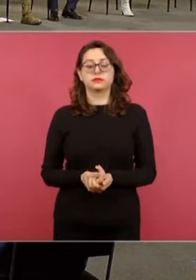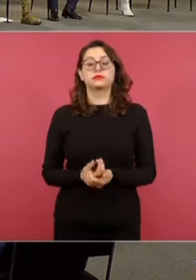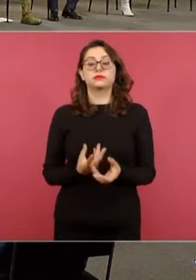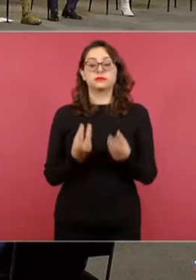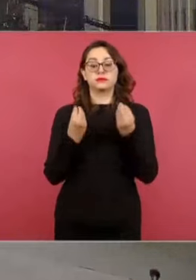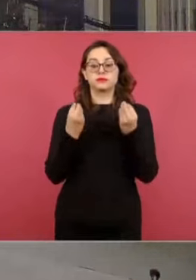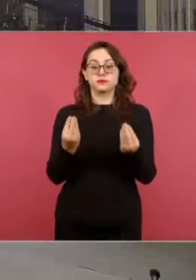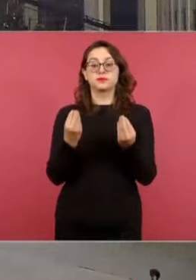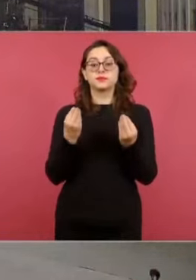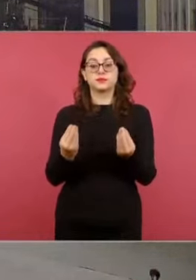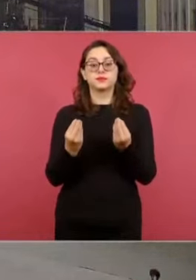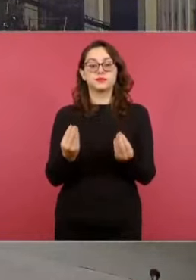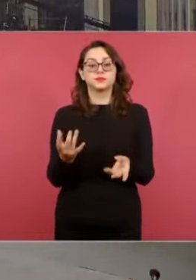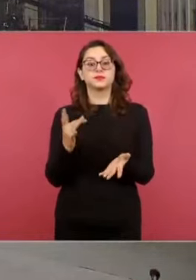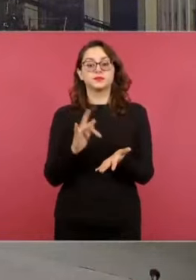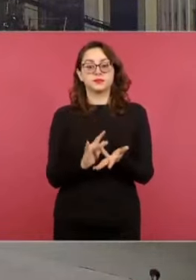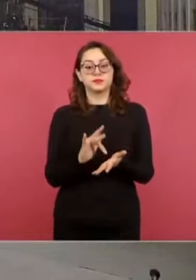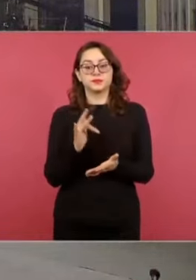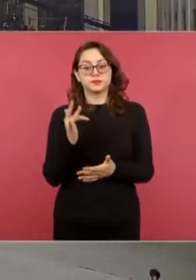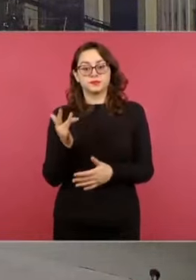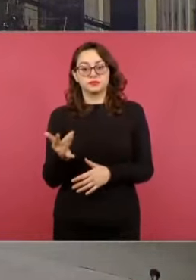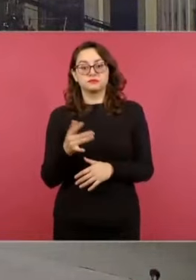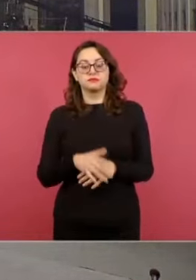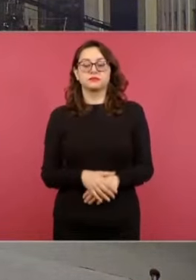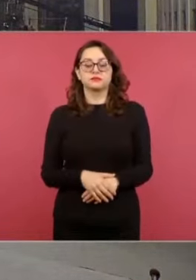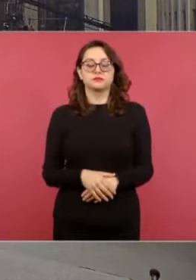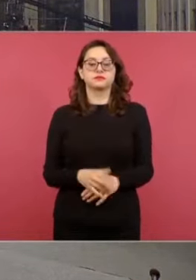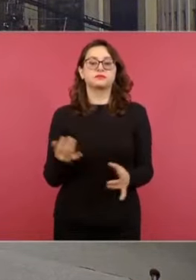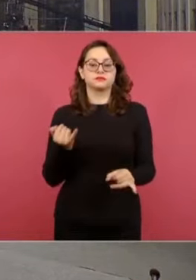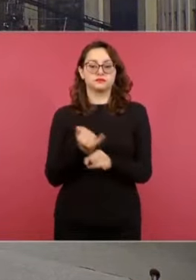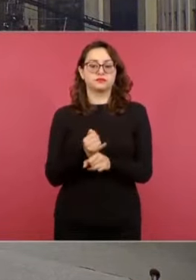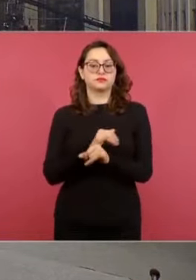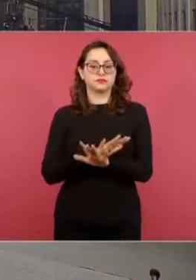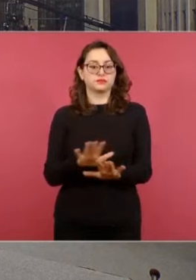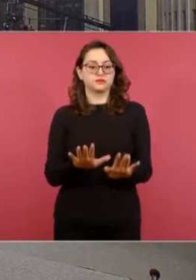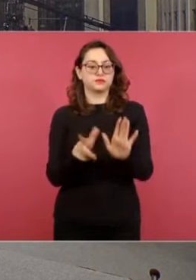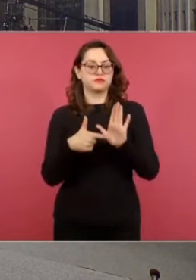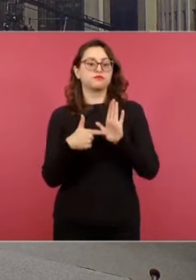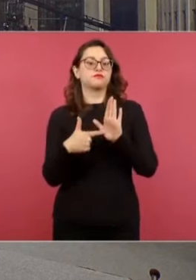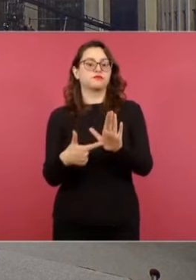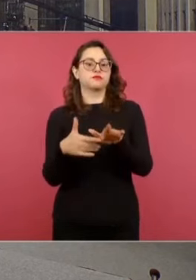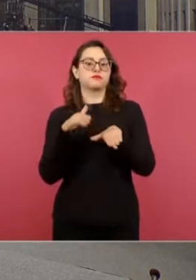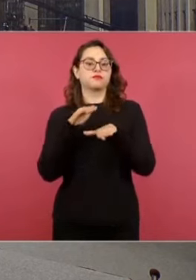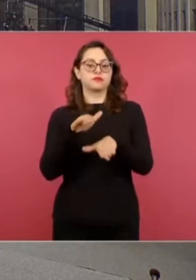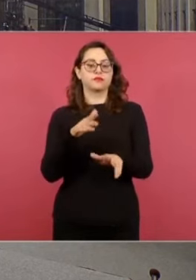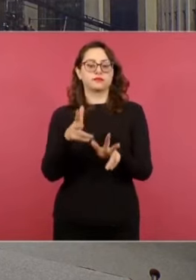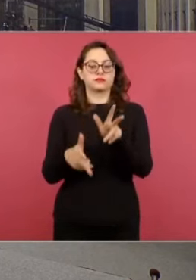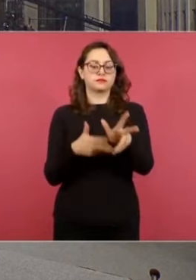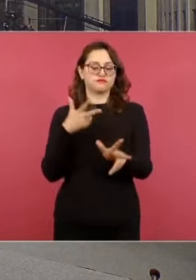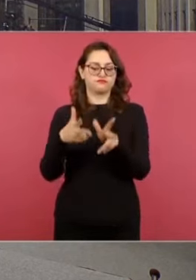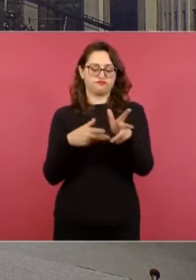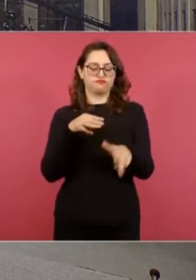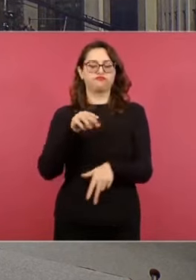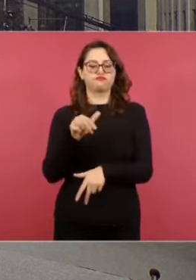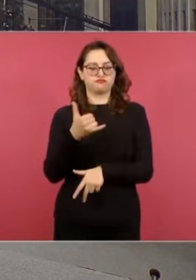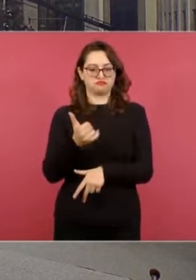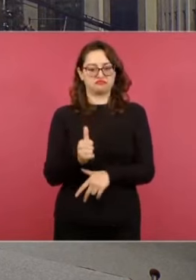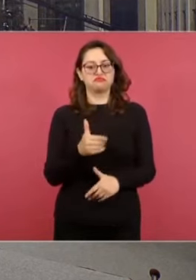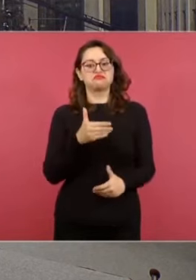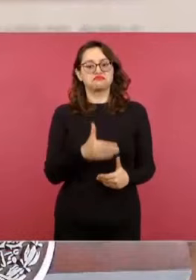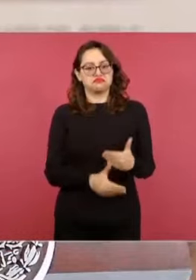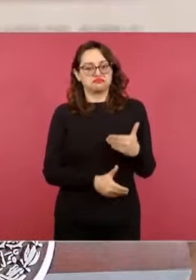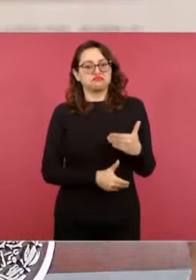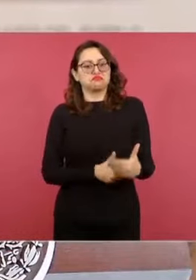Muchísimas, muchísimas gracias. Pues ahí está el reporte, el Tren Maya avanza de manera